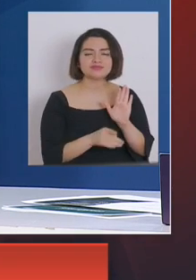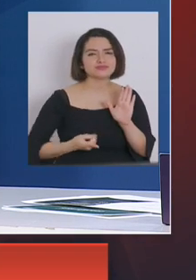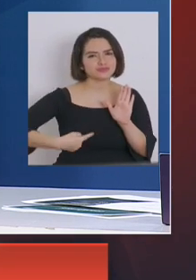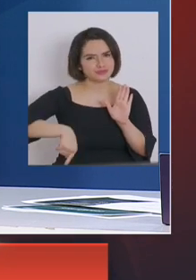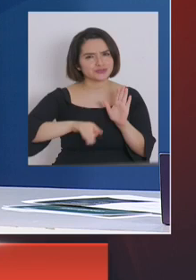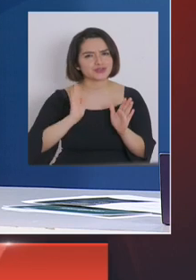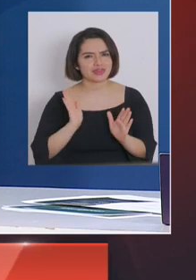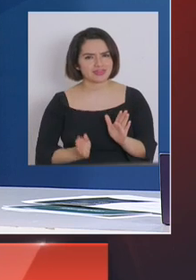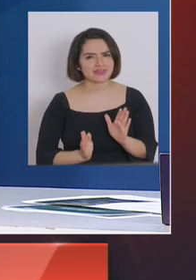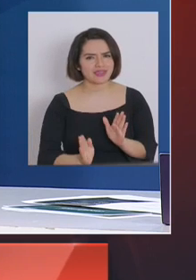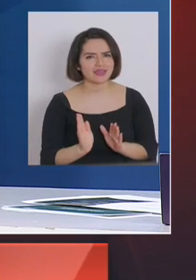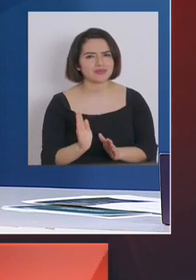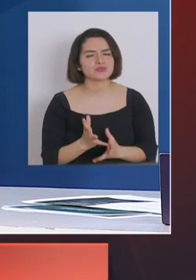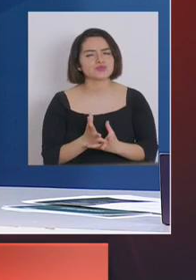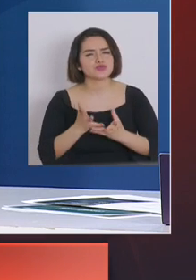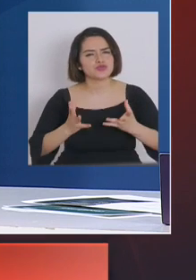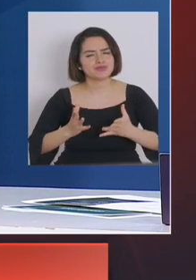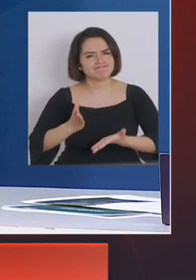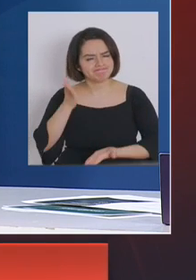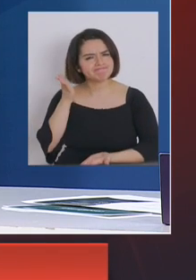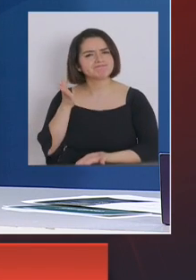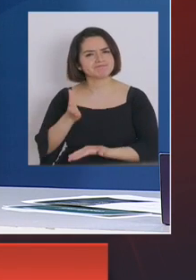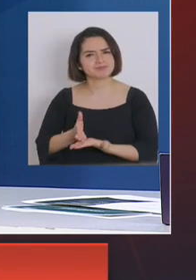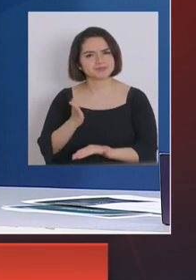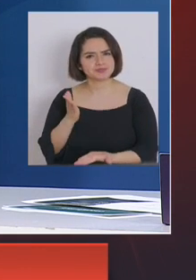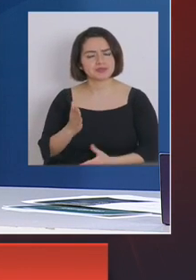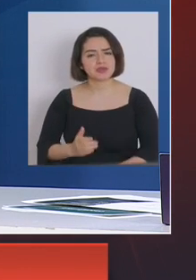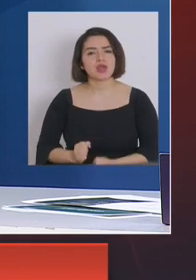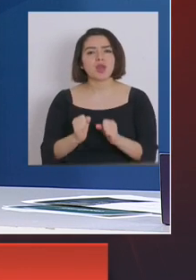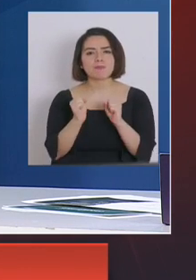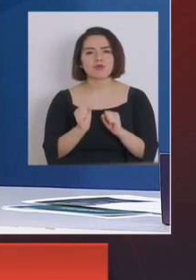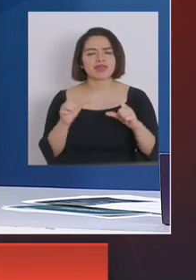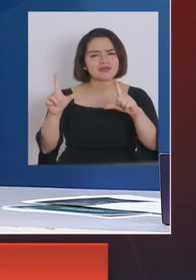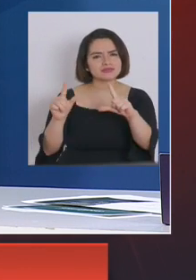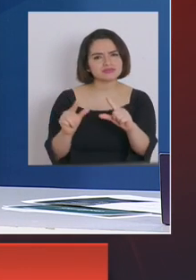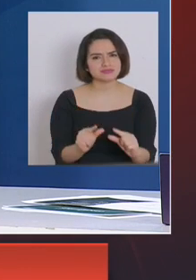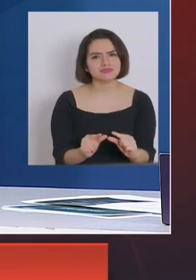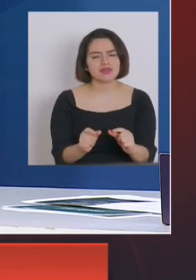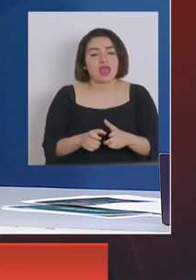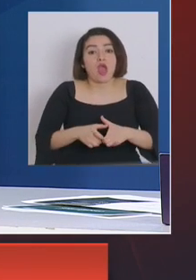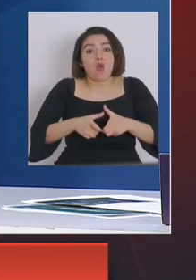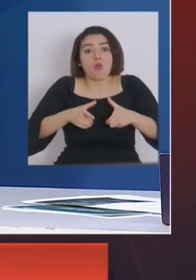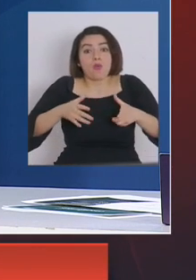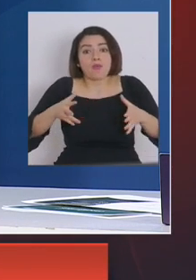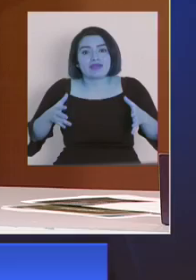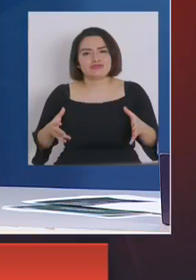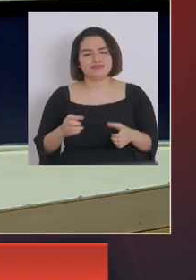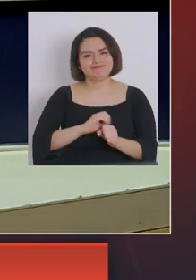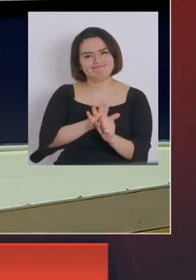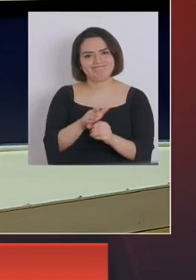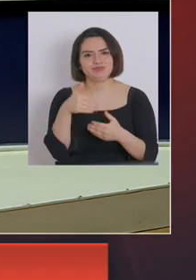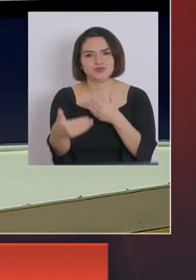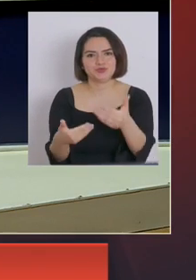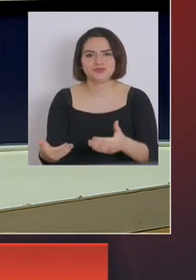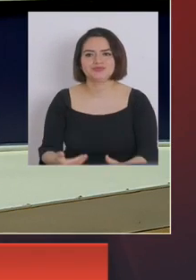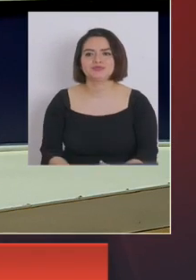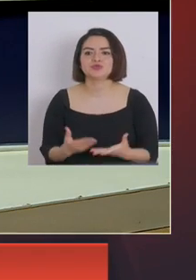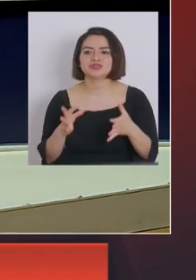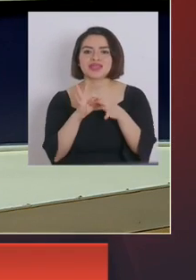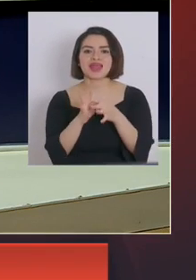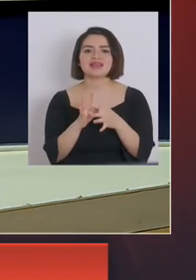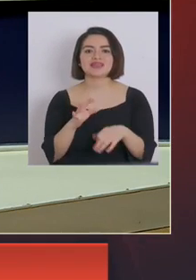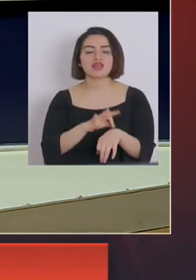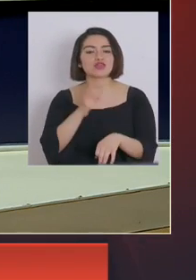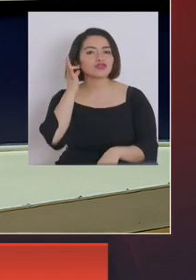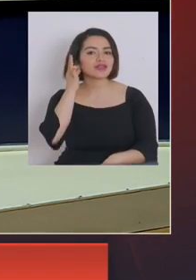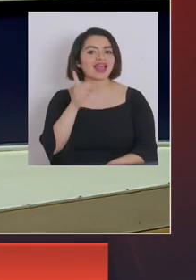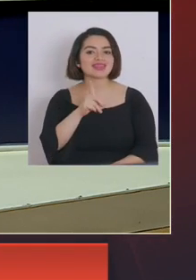tener que seguir siendo tremendamente rigurosos para poder evitar este aumento sostenido de casos. Muchas gracias, doctora Baza.